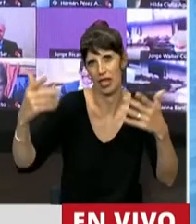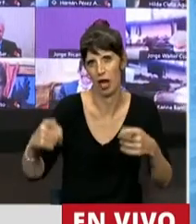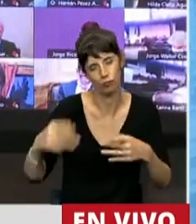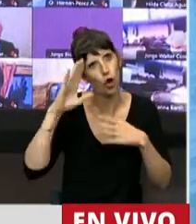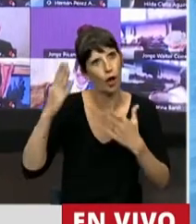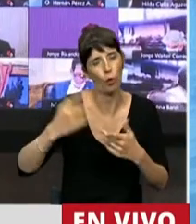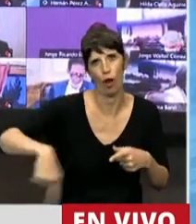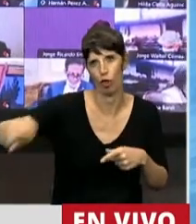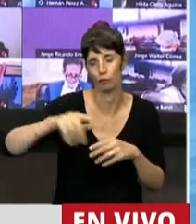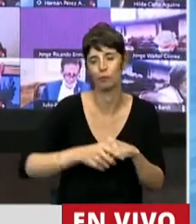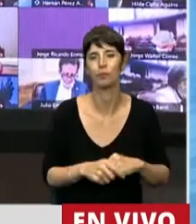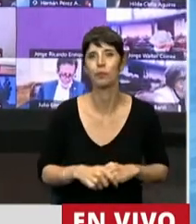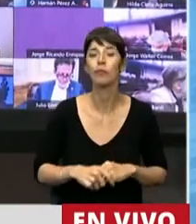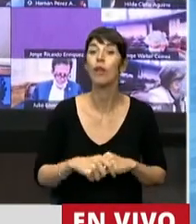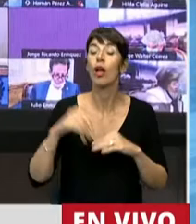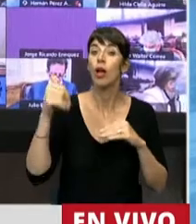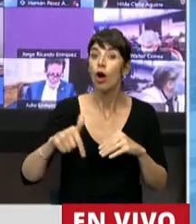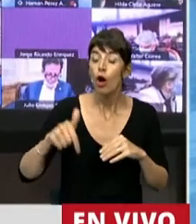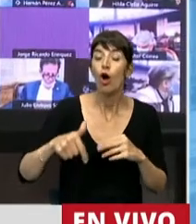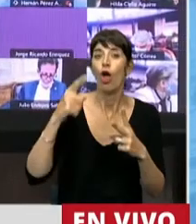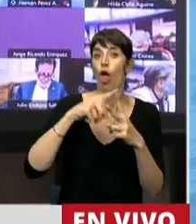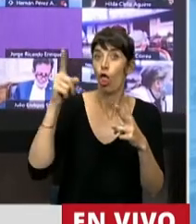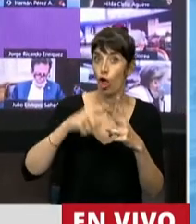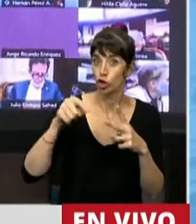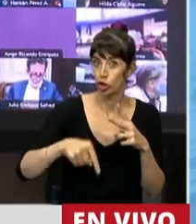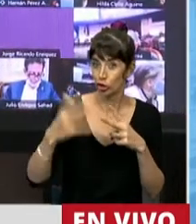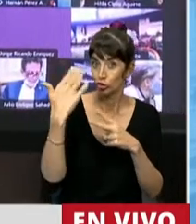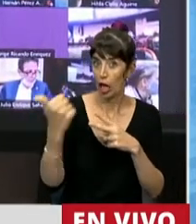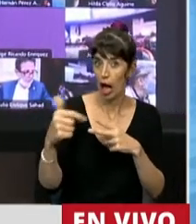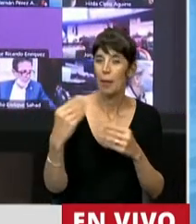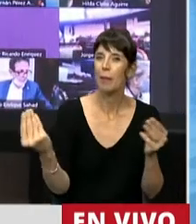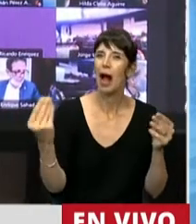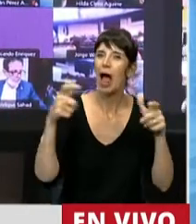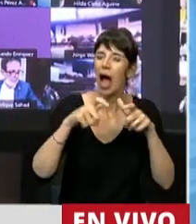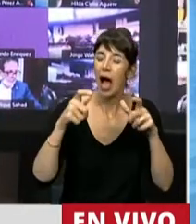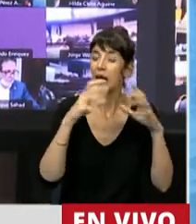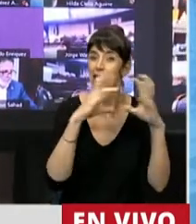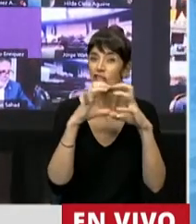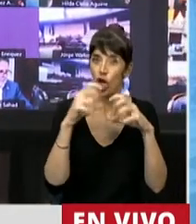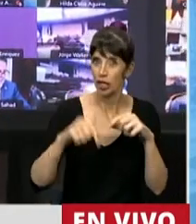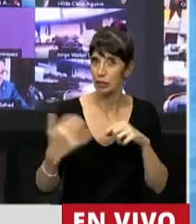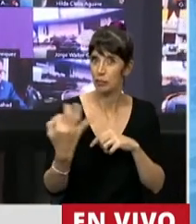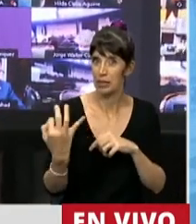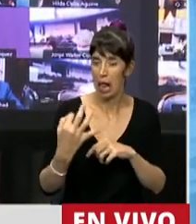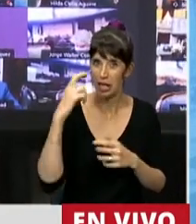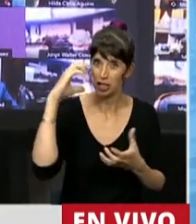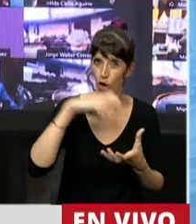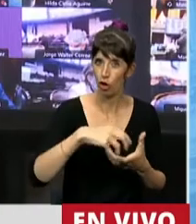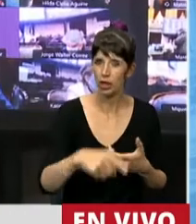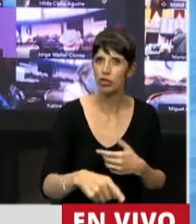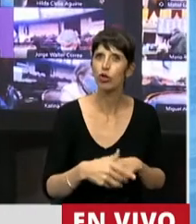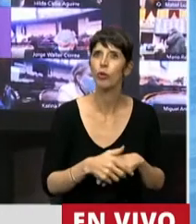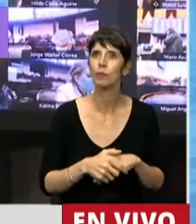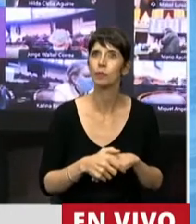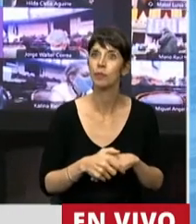Presidente, hoy tuvimos dos convocatorias a sesiones especiales en este Congreso que tal vez reflejan una manera